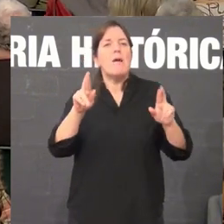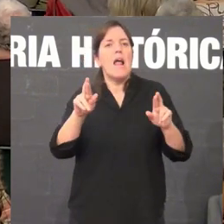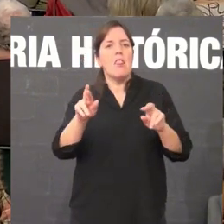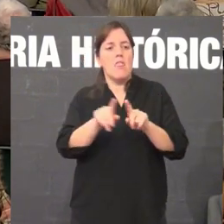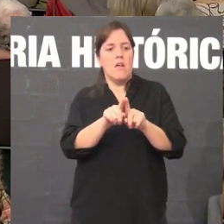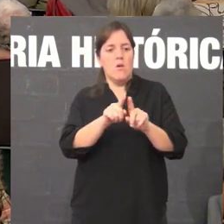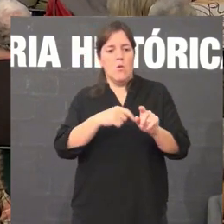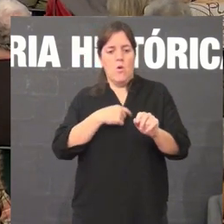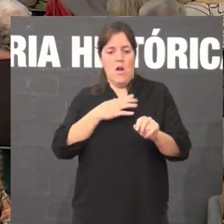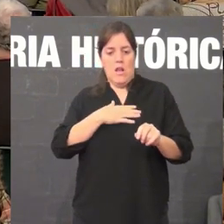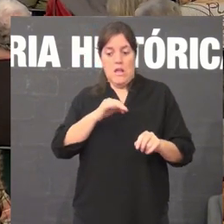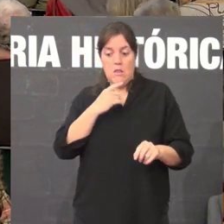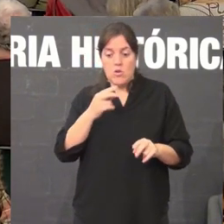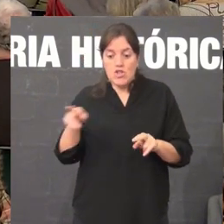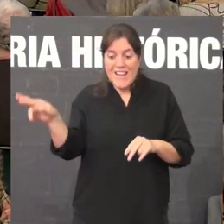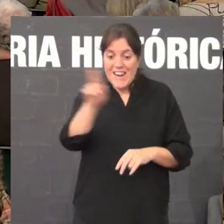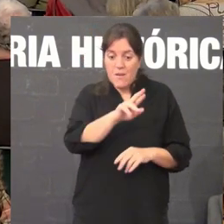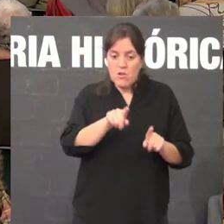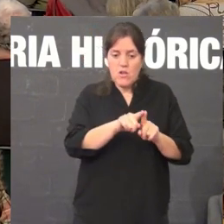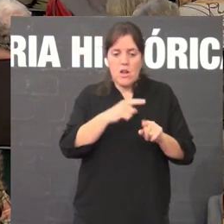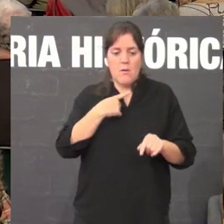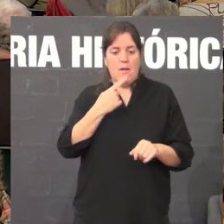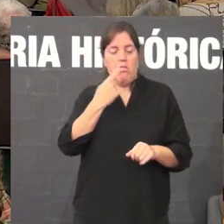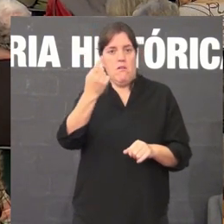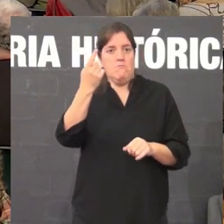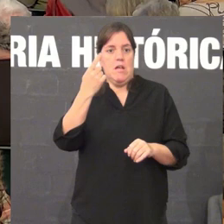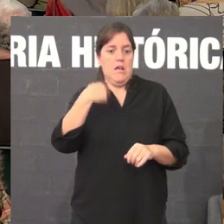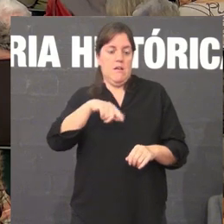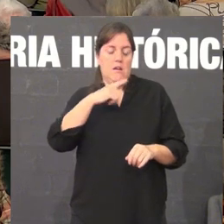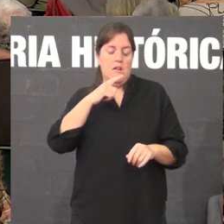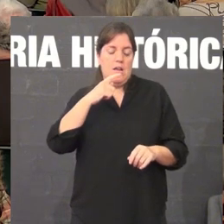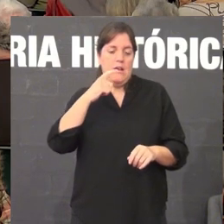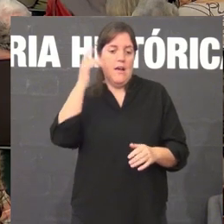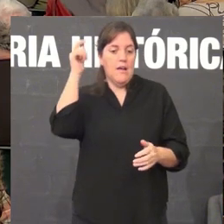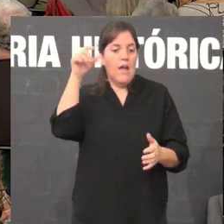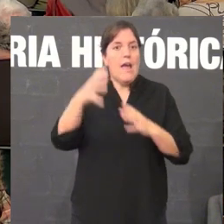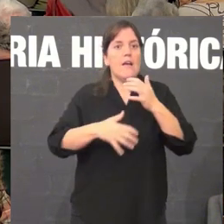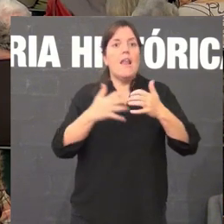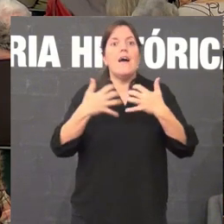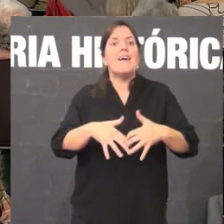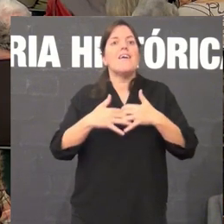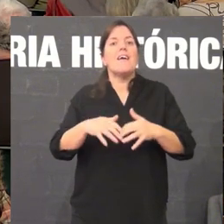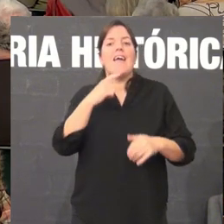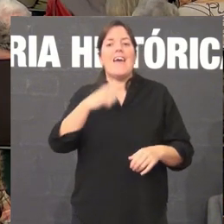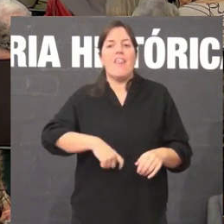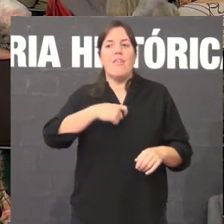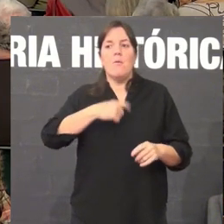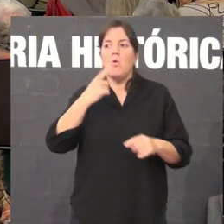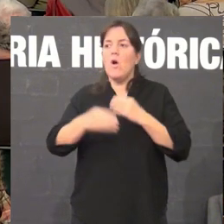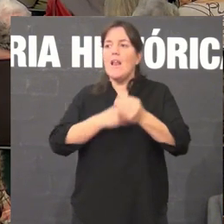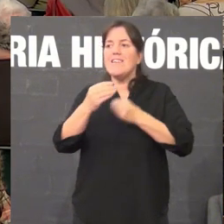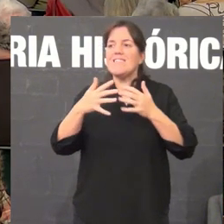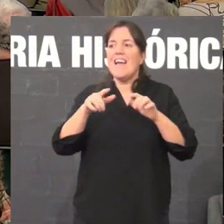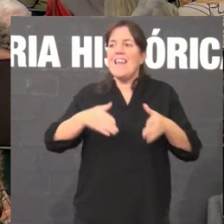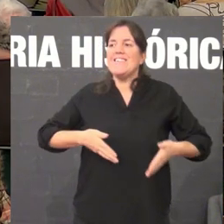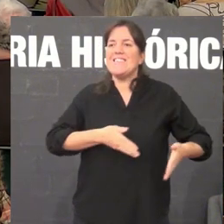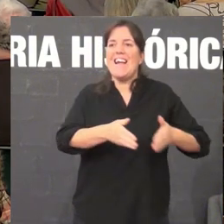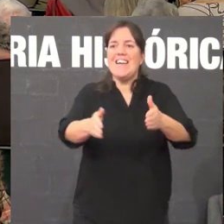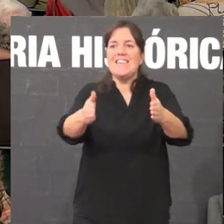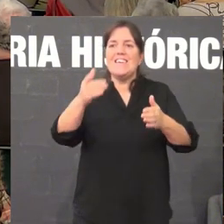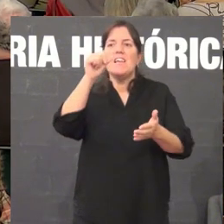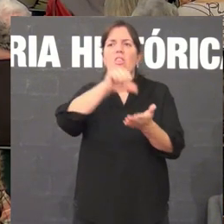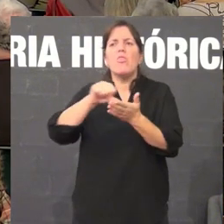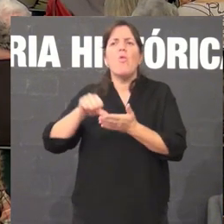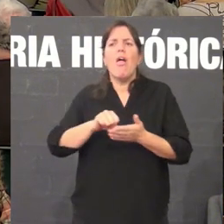histórico. cando se realiza o golpe de Estado ás rúas das cidades galegas estaban así. Moitas fotos non as conservamos porque,